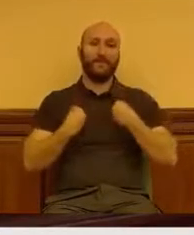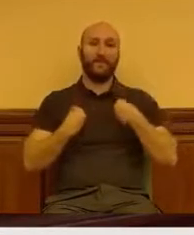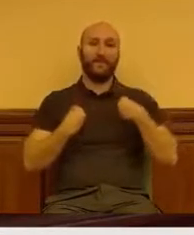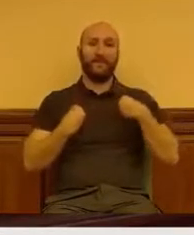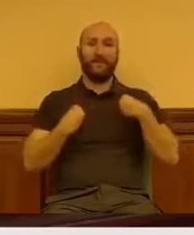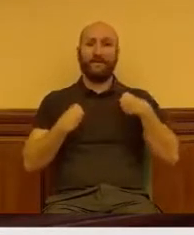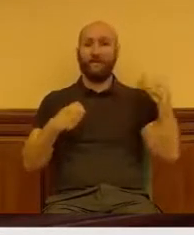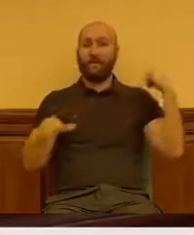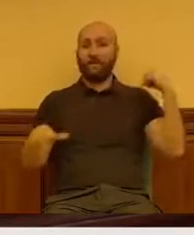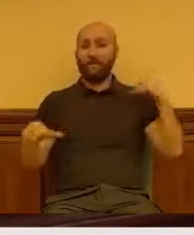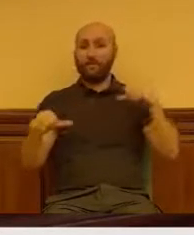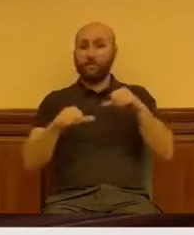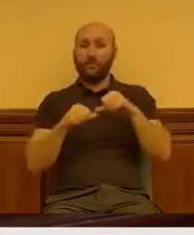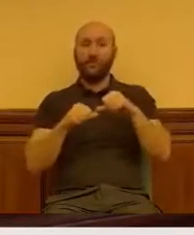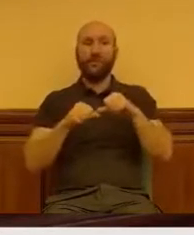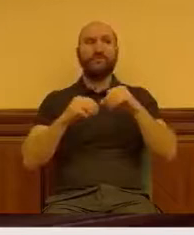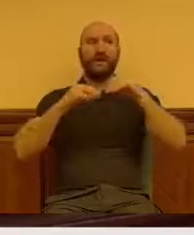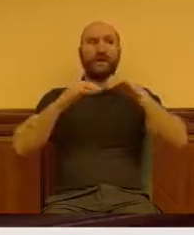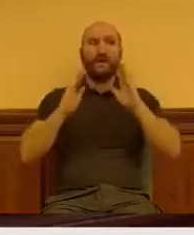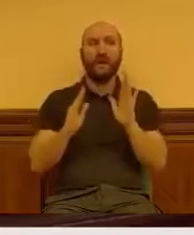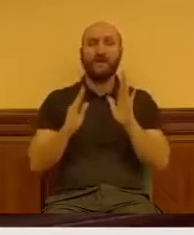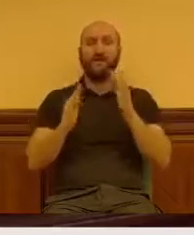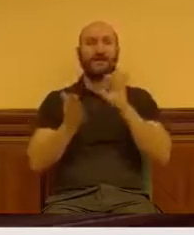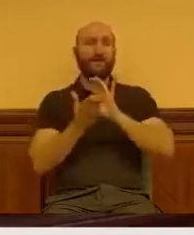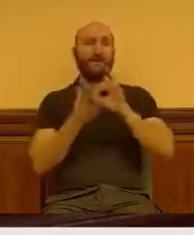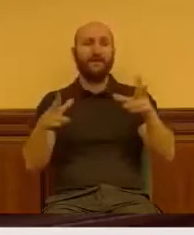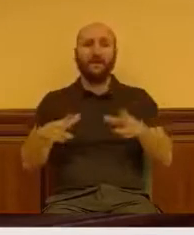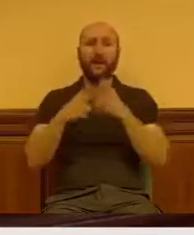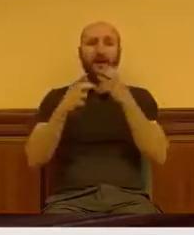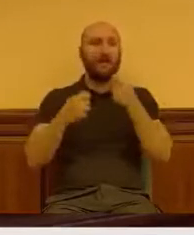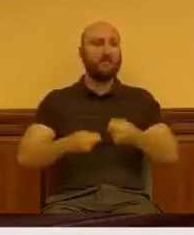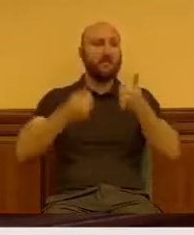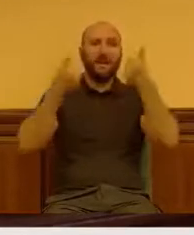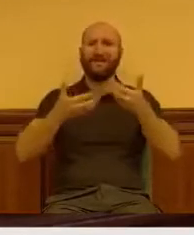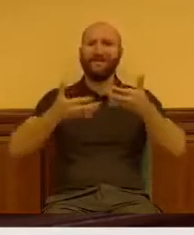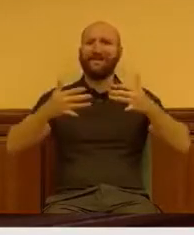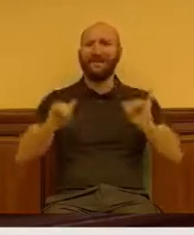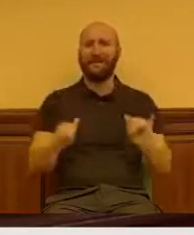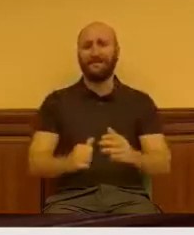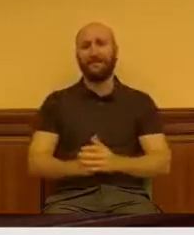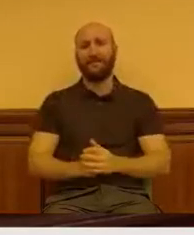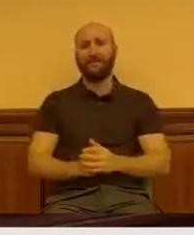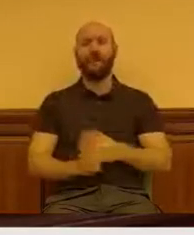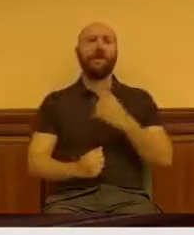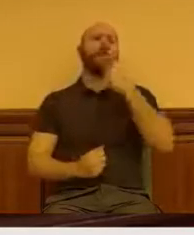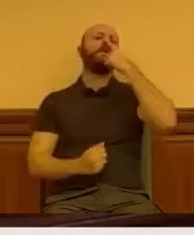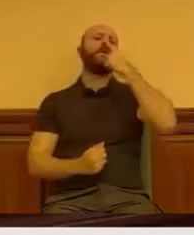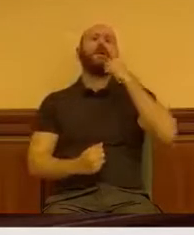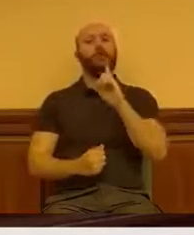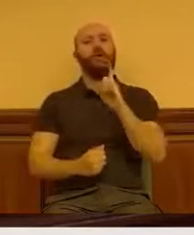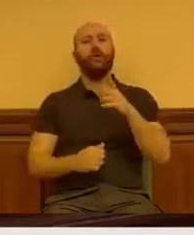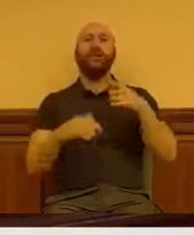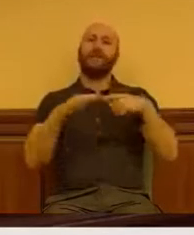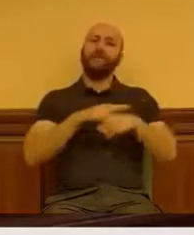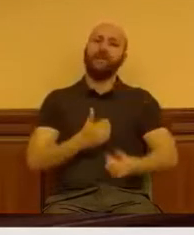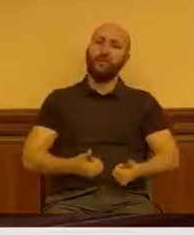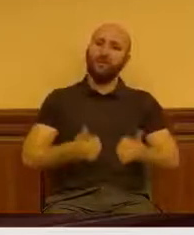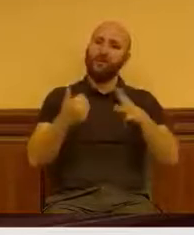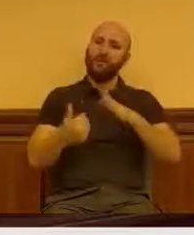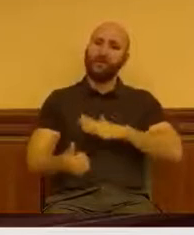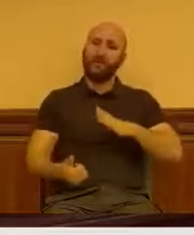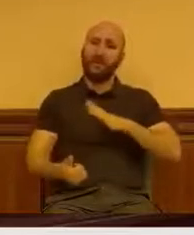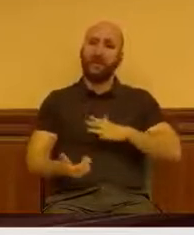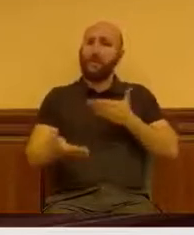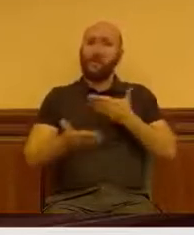cesión más de viviendas a servicios sociales. Le pido menos arrogancia y más gestión, señora Triviño. No es mucho pedir.